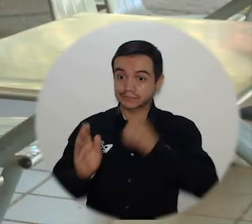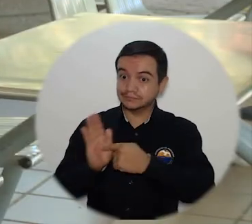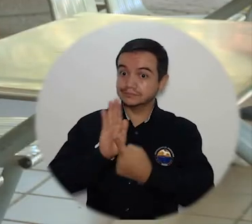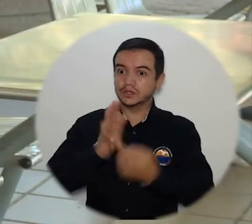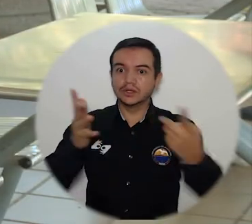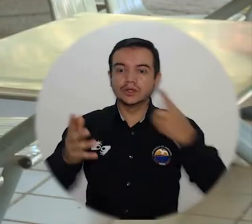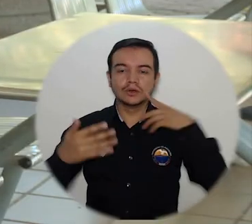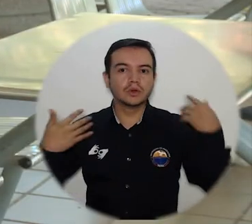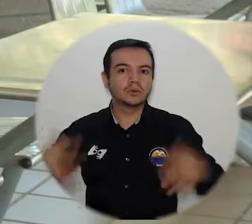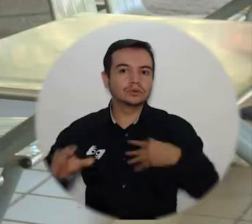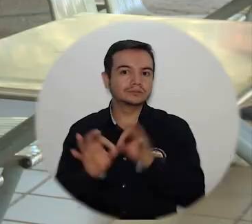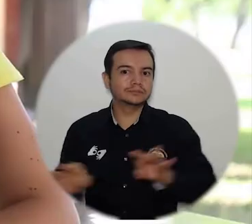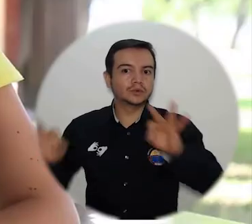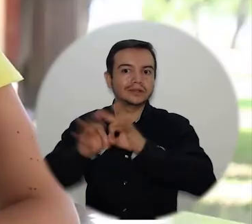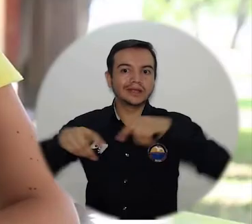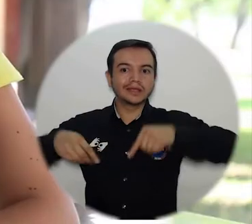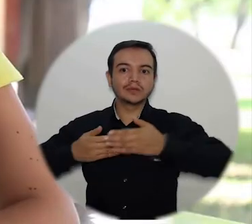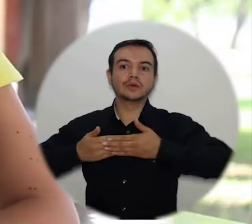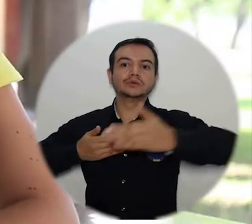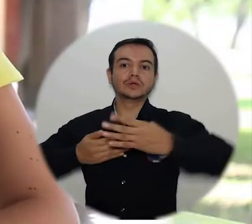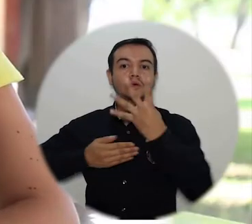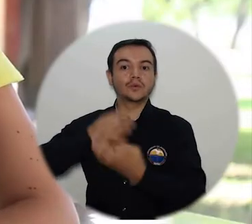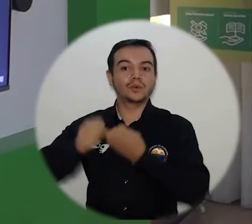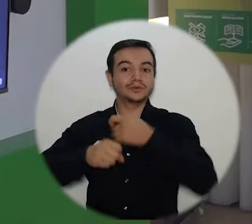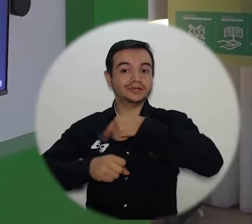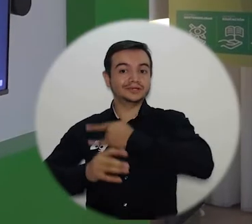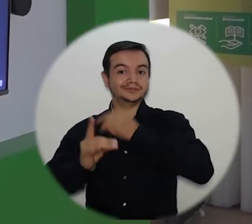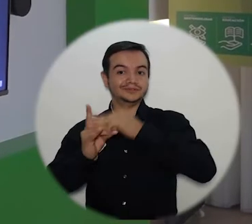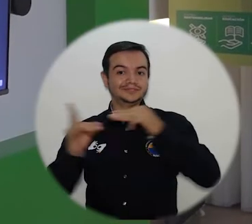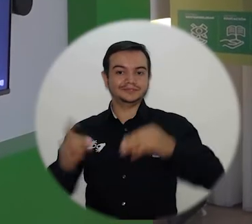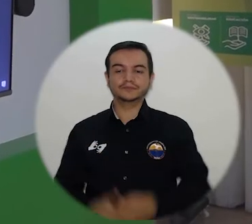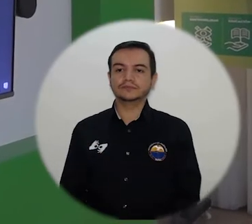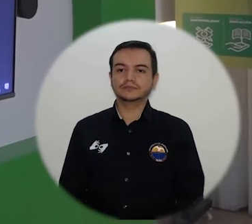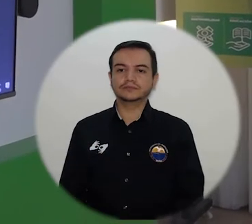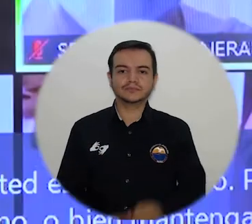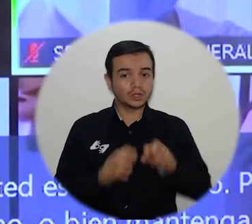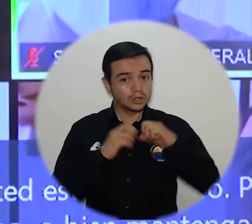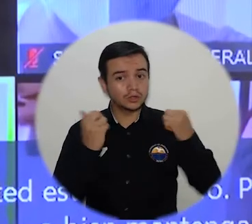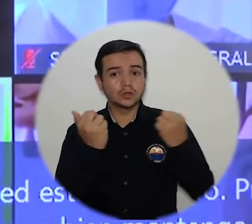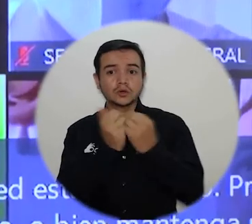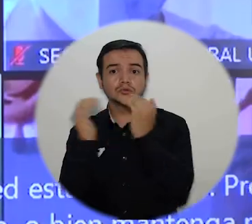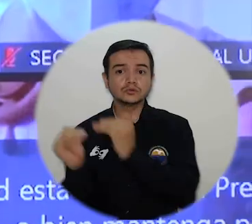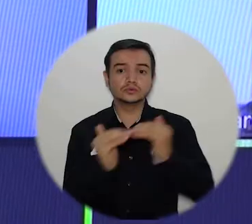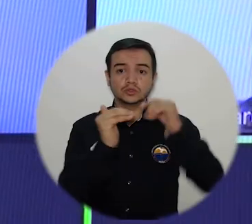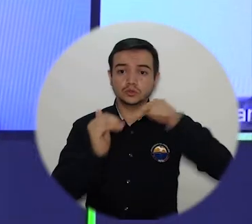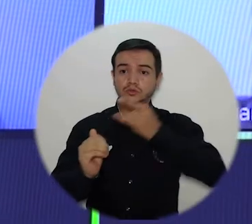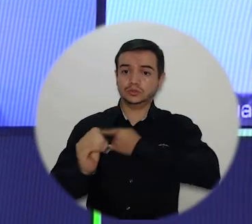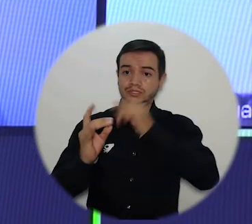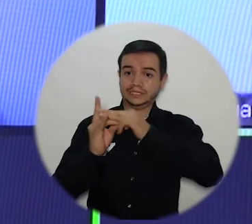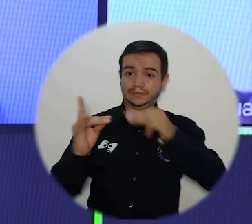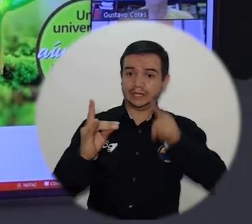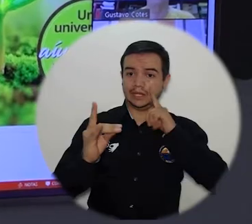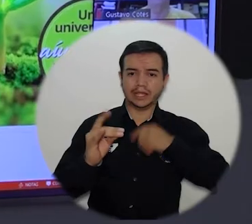momento que marca los destinos de la institución para el próximo cuatrienio. Por decisión unánime, el Consejo Superior de la Universidad del